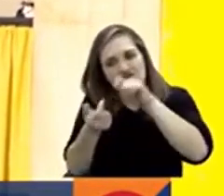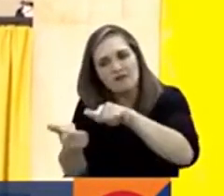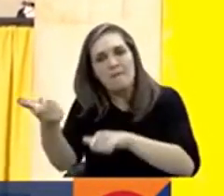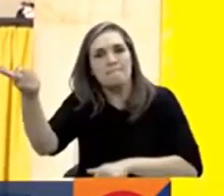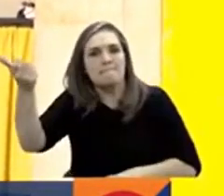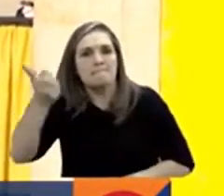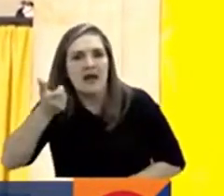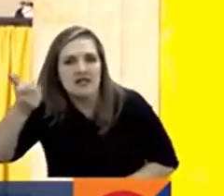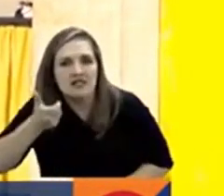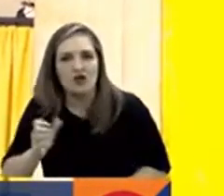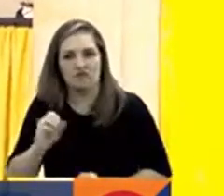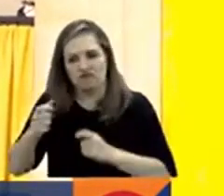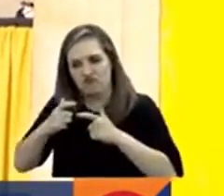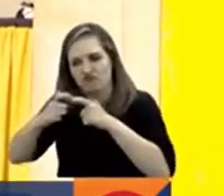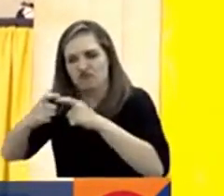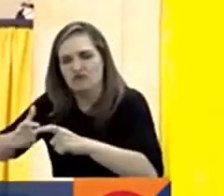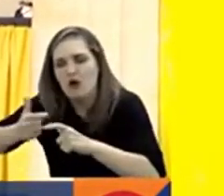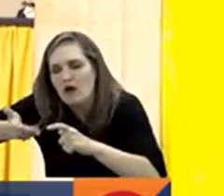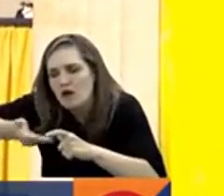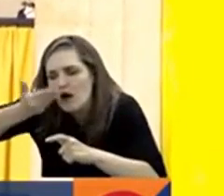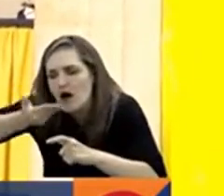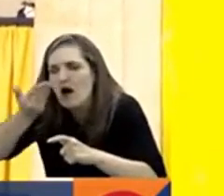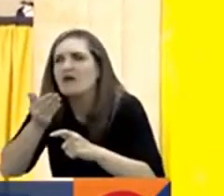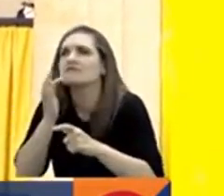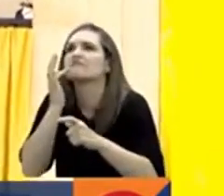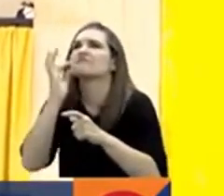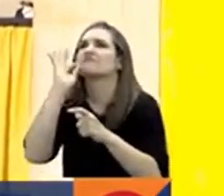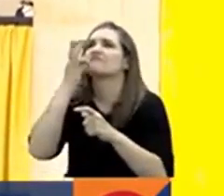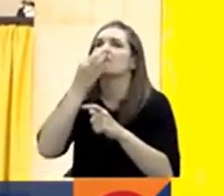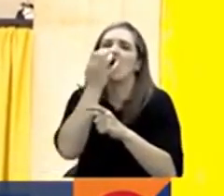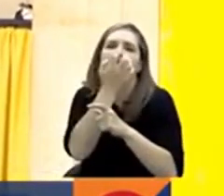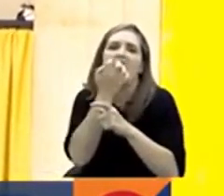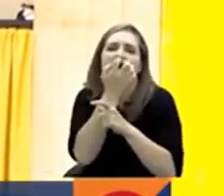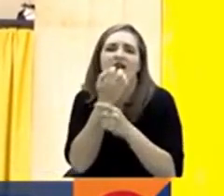sopa caliente en un lugar digno para vivir.